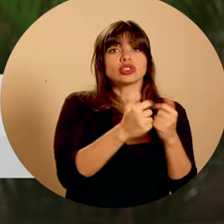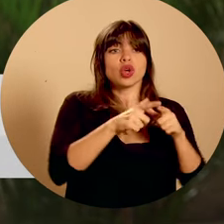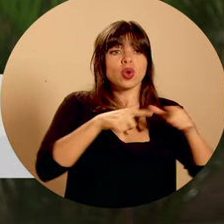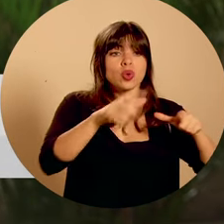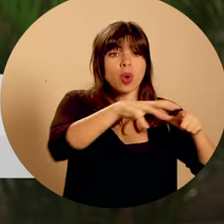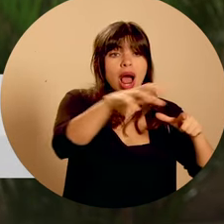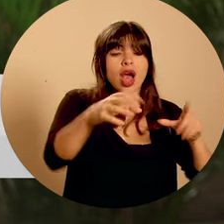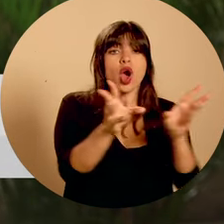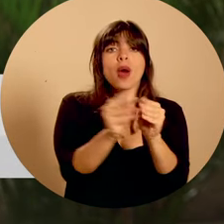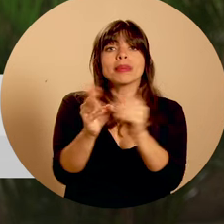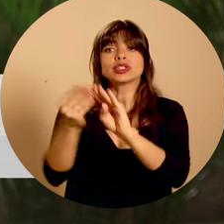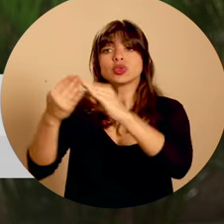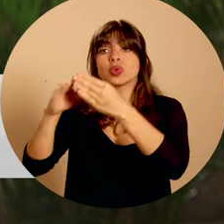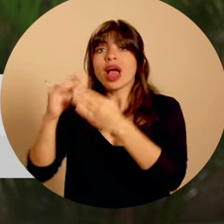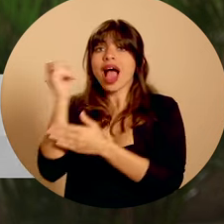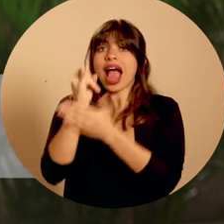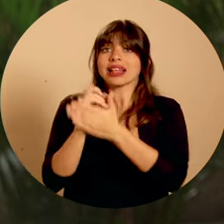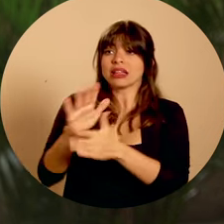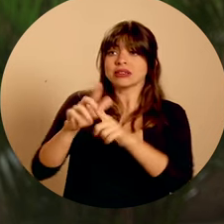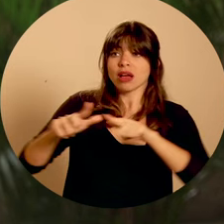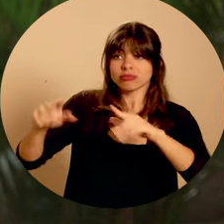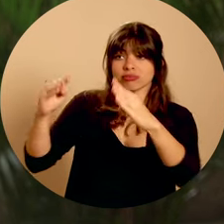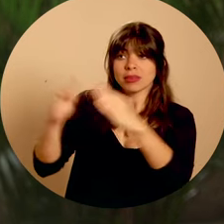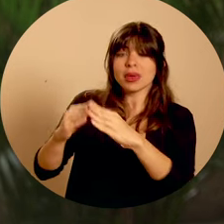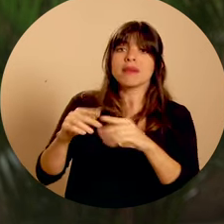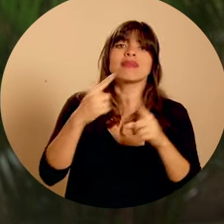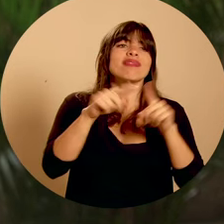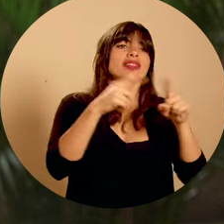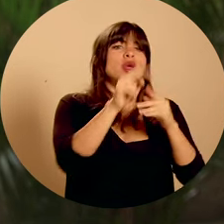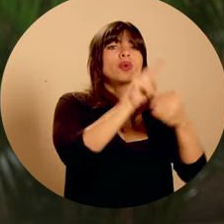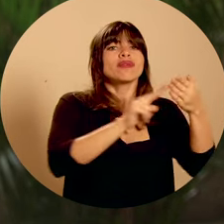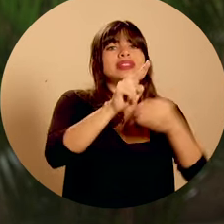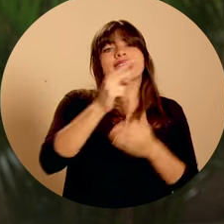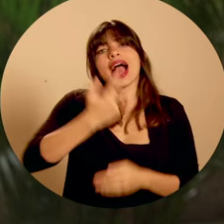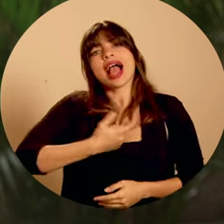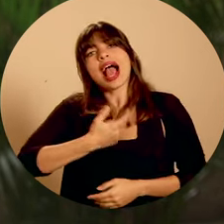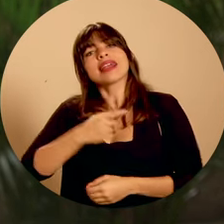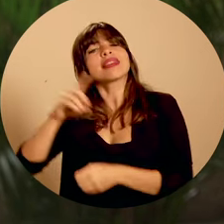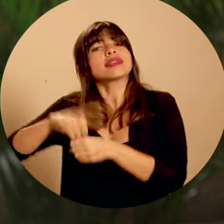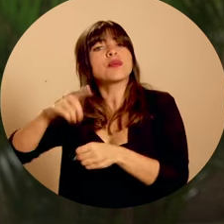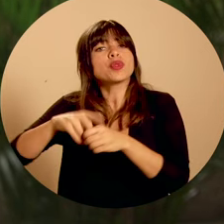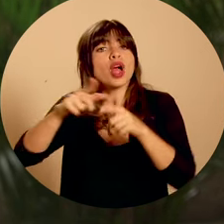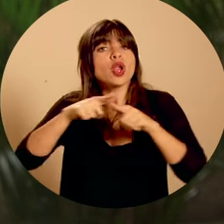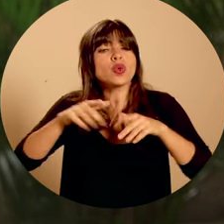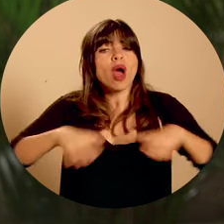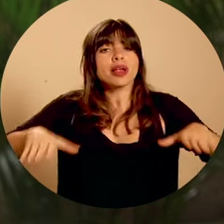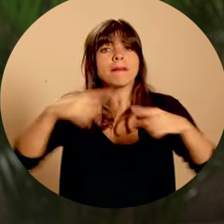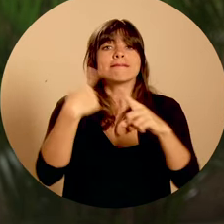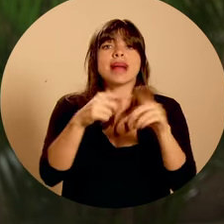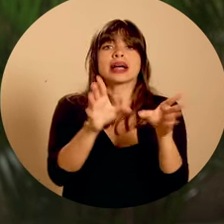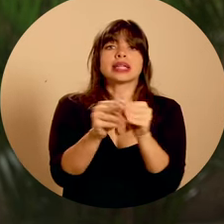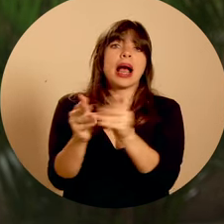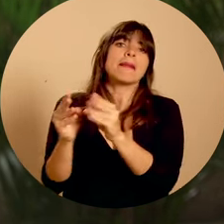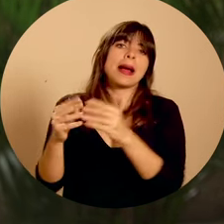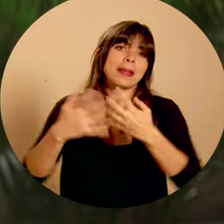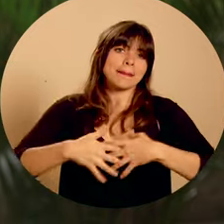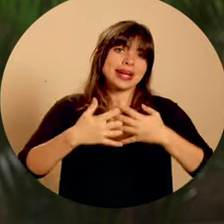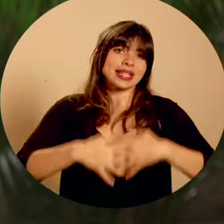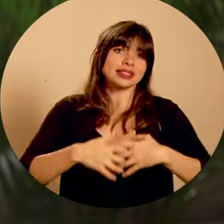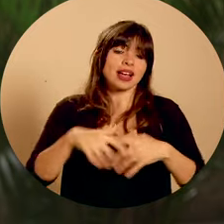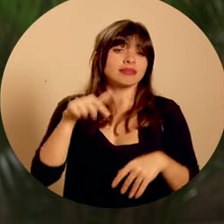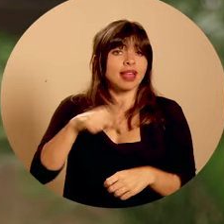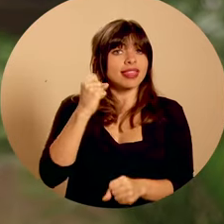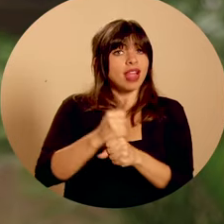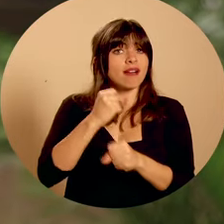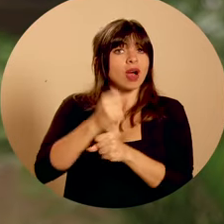asociaciones locales, comisiones y entidades ciudadanas, artistas locales, sedes universitarias, alcaldías, diputados de la zona y cámaras